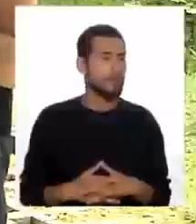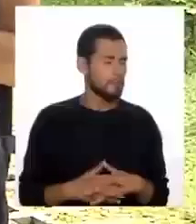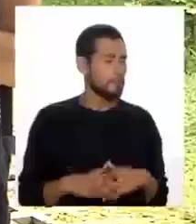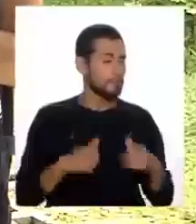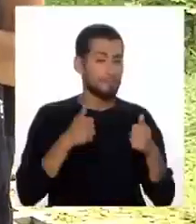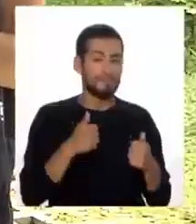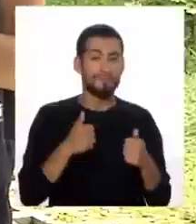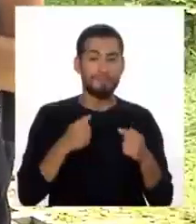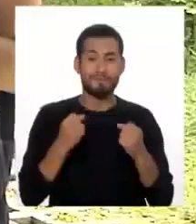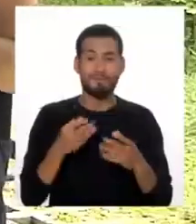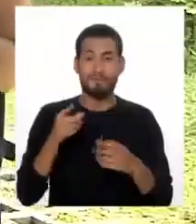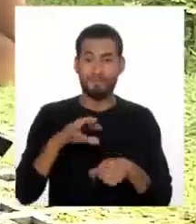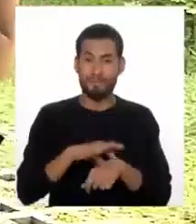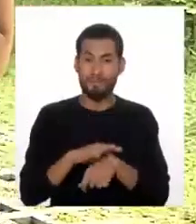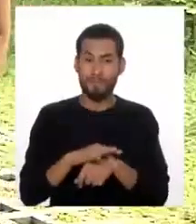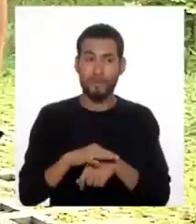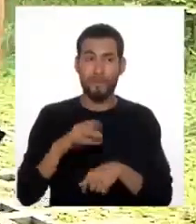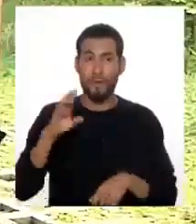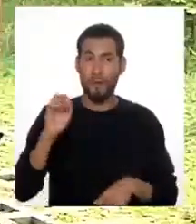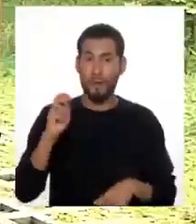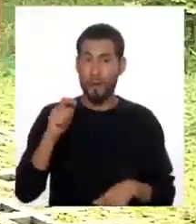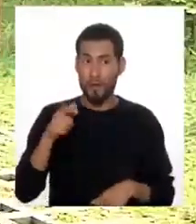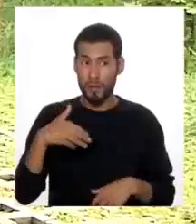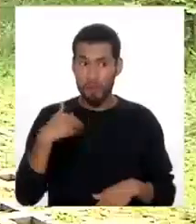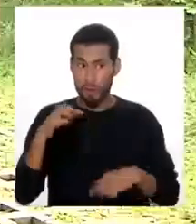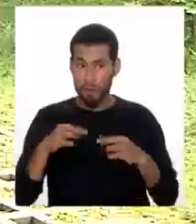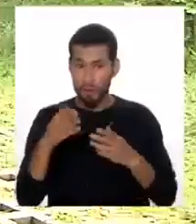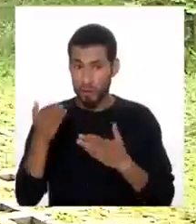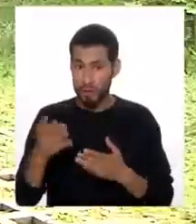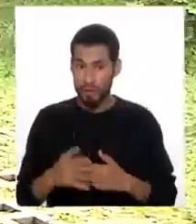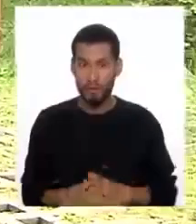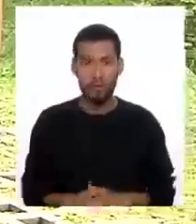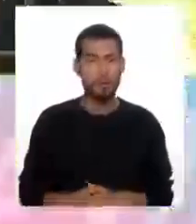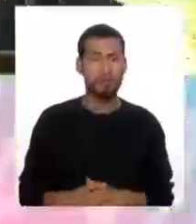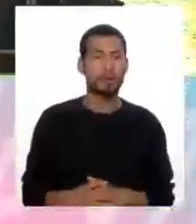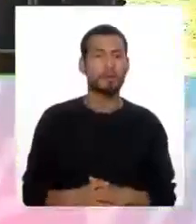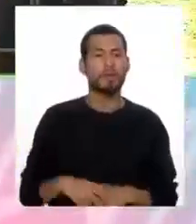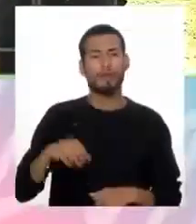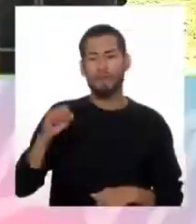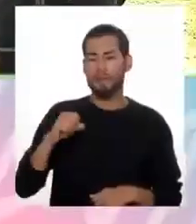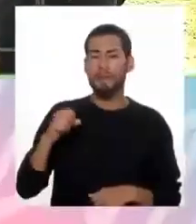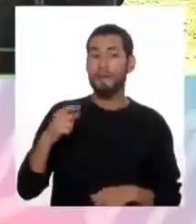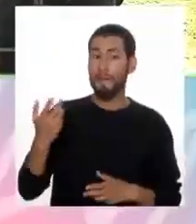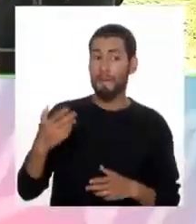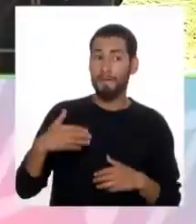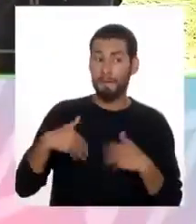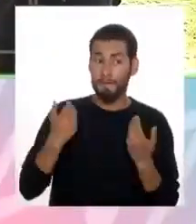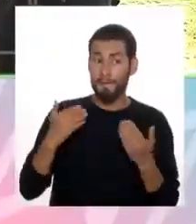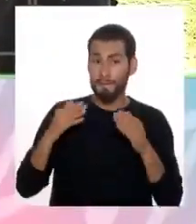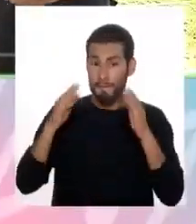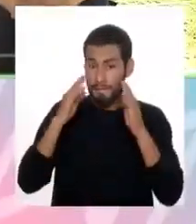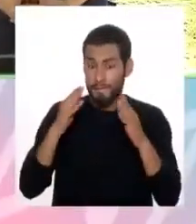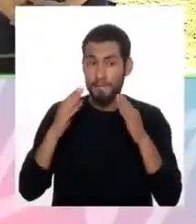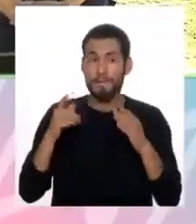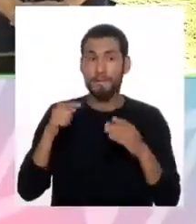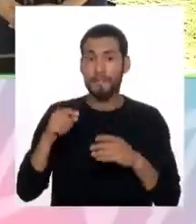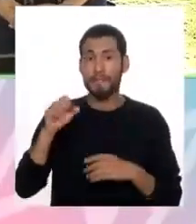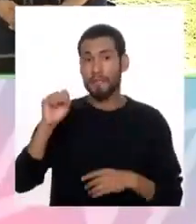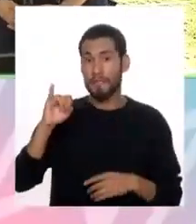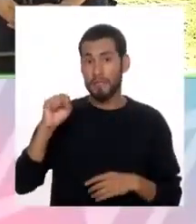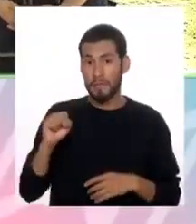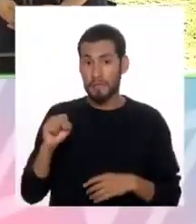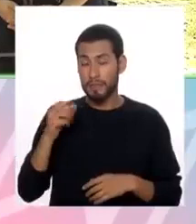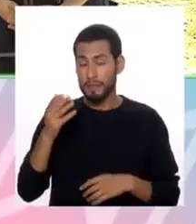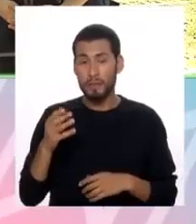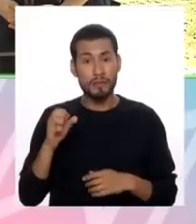Perfecto. A ver, creo que la doctora Roxana también tiene una duda. Sí, estamos escuchando que podemos ir a atendernos con una referencia del CIS. En